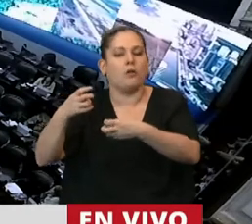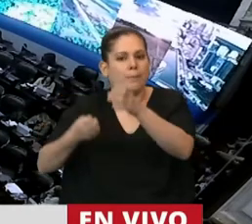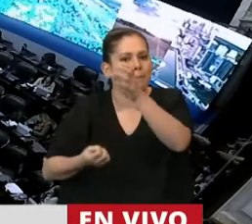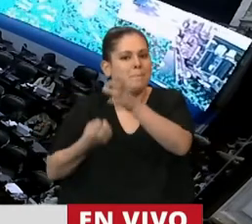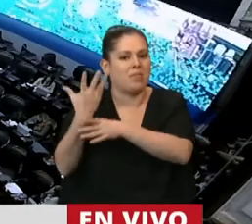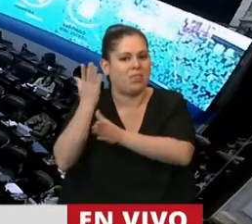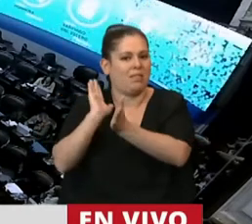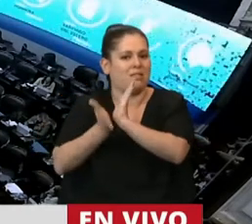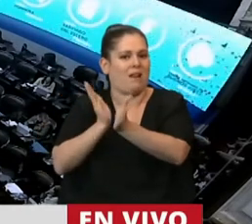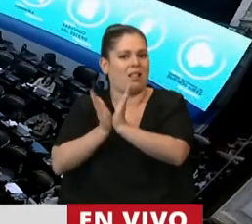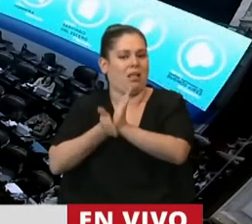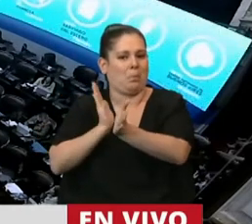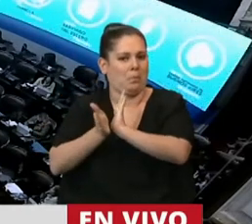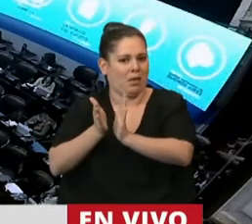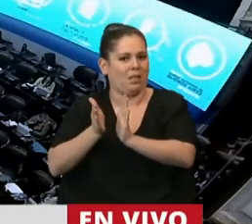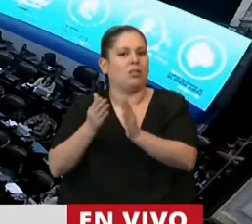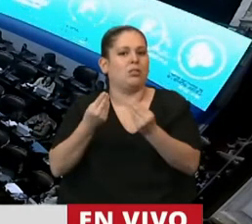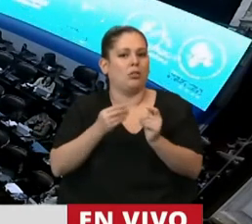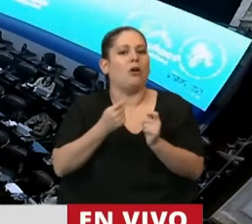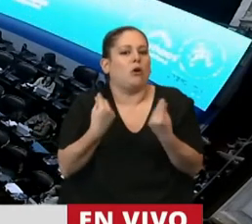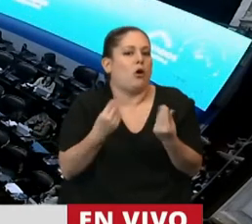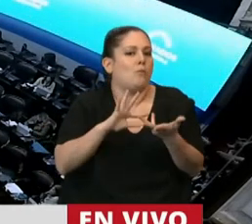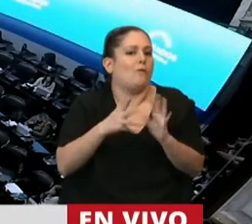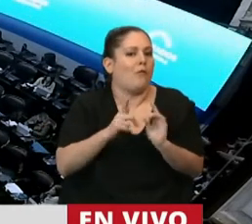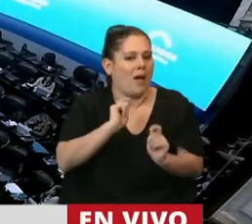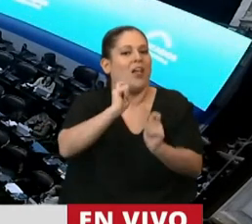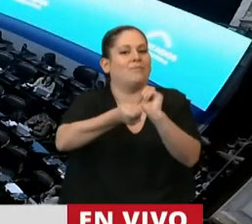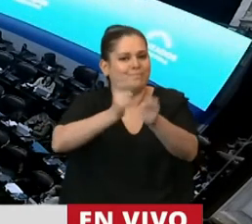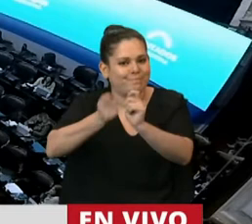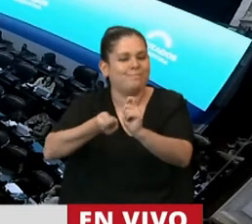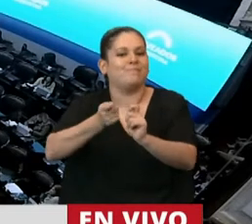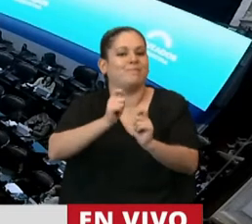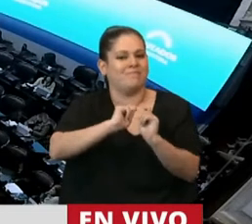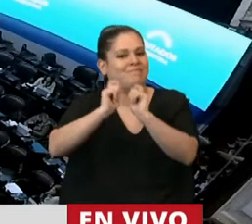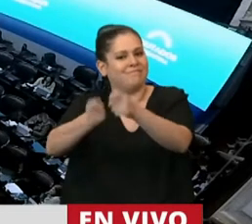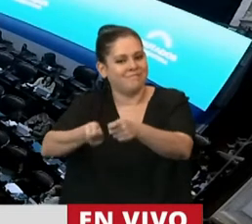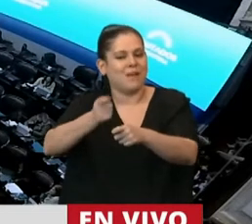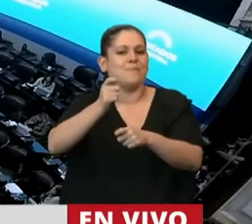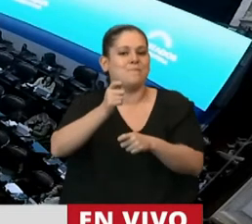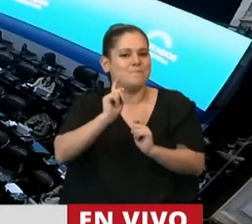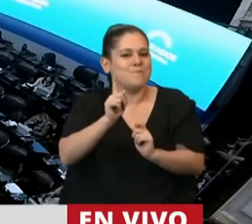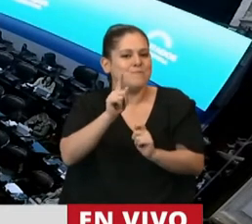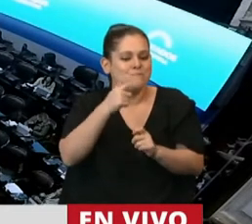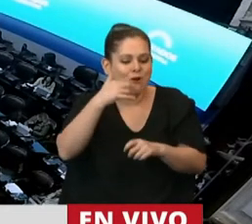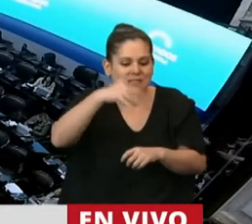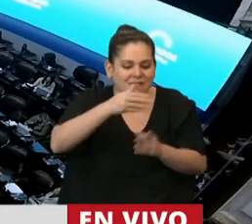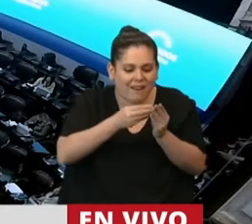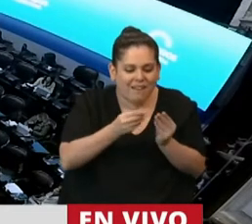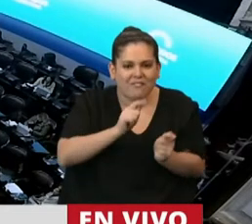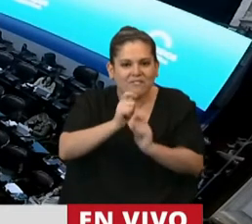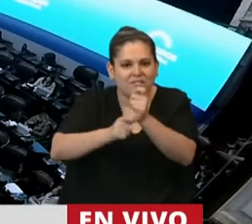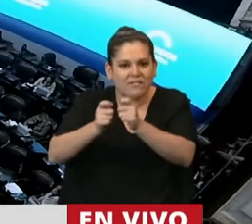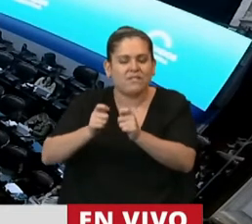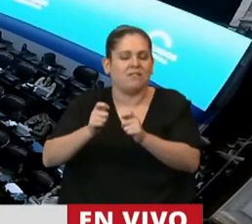primera vez el tratamiento de la transfusión de plasma y permitió reducir del 30% de la mortalidad al 3